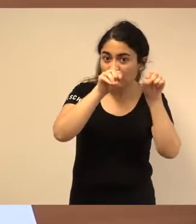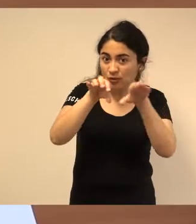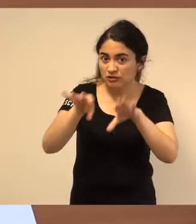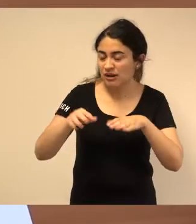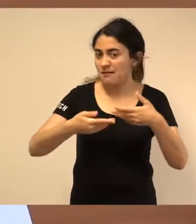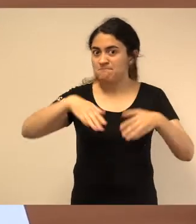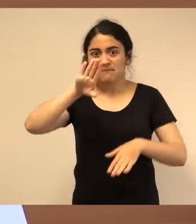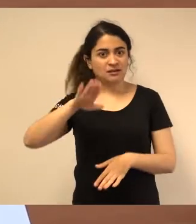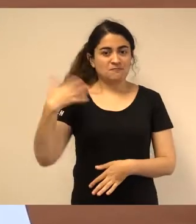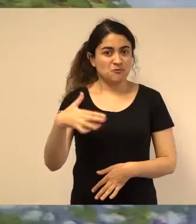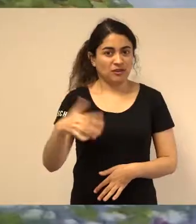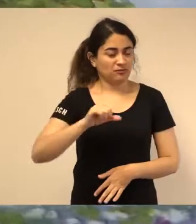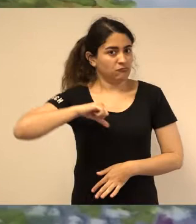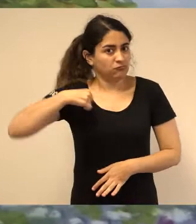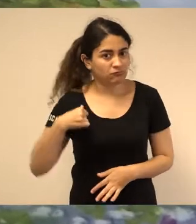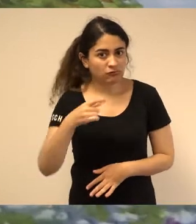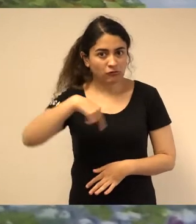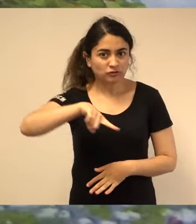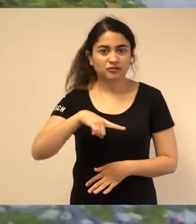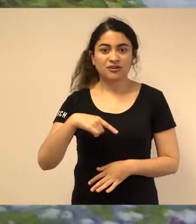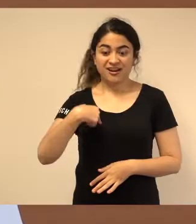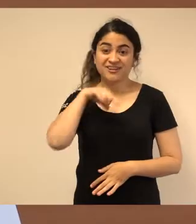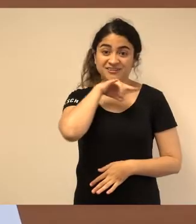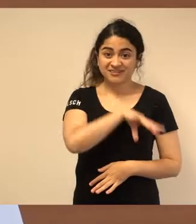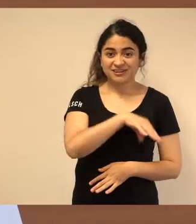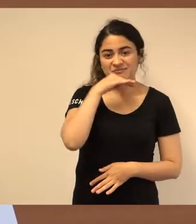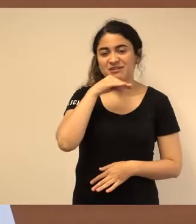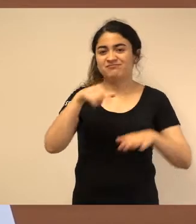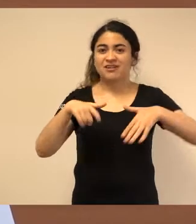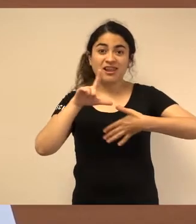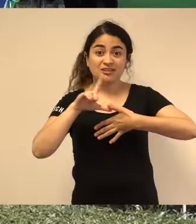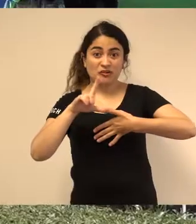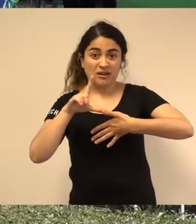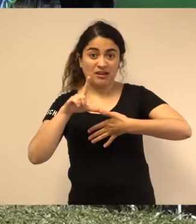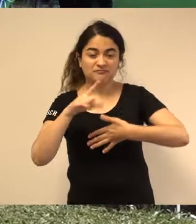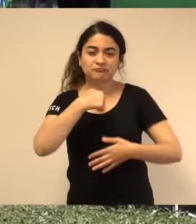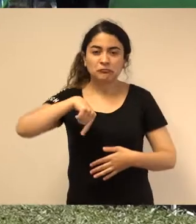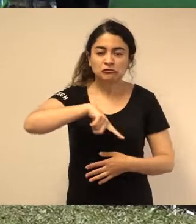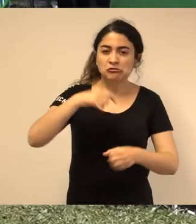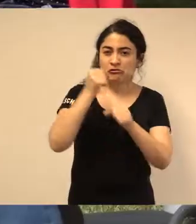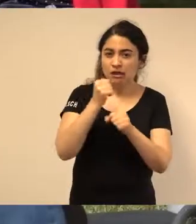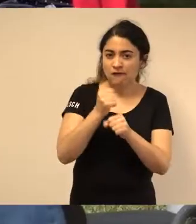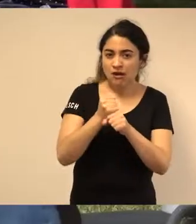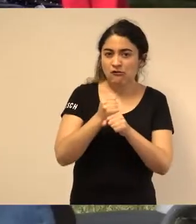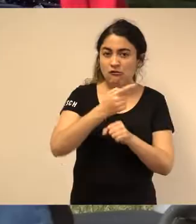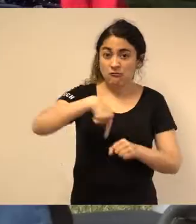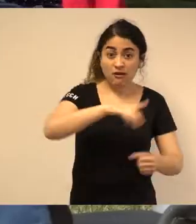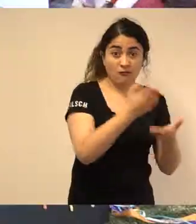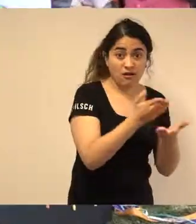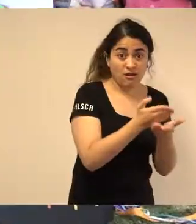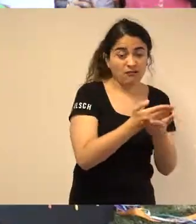una de las más prestigiosas en nuestro campo a nivel nacional y latinoamericano. En el corazón de nuestro creacer como